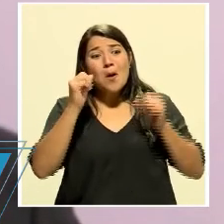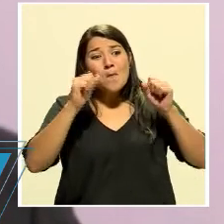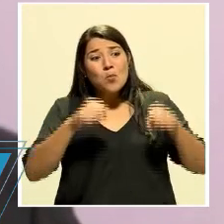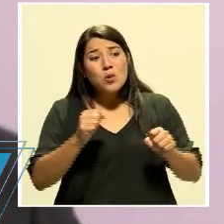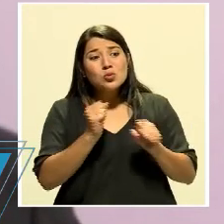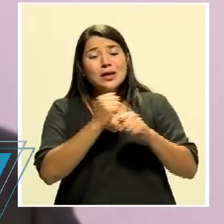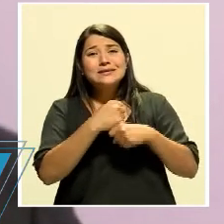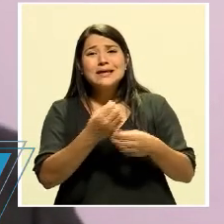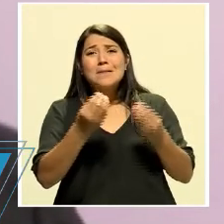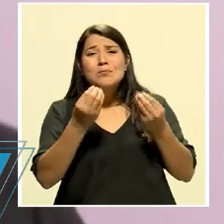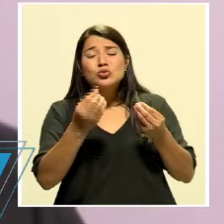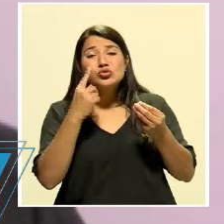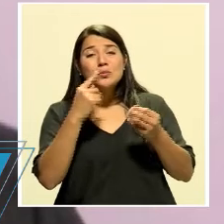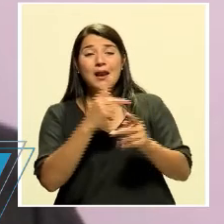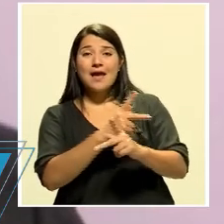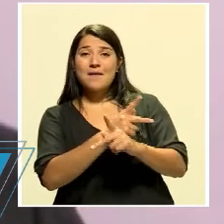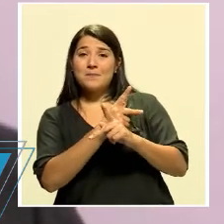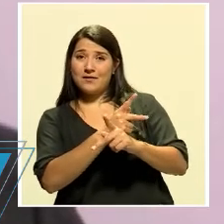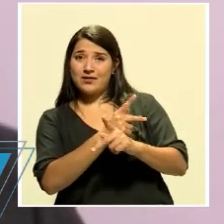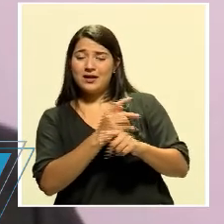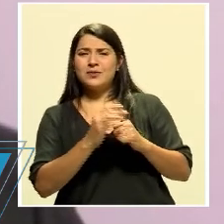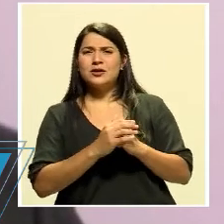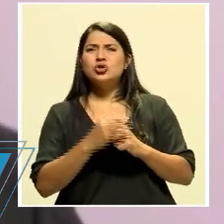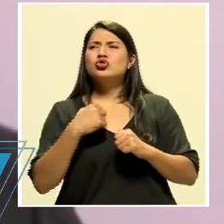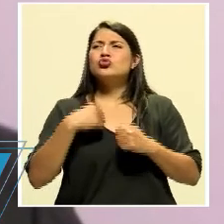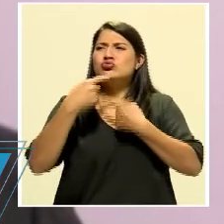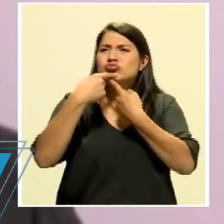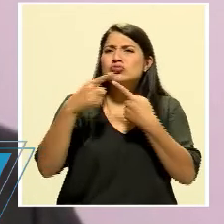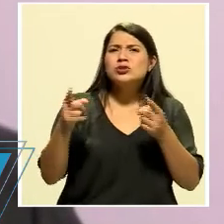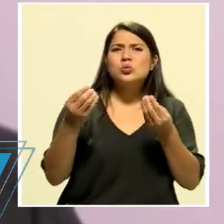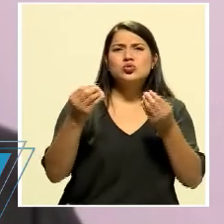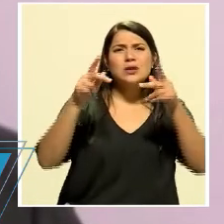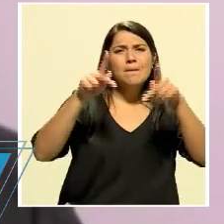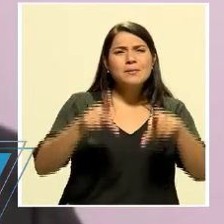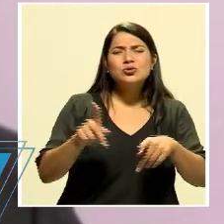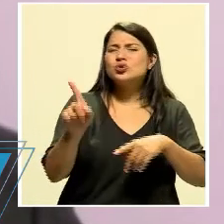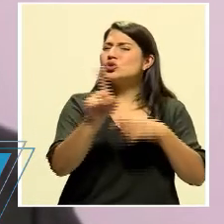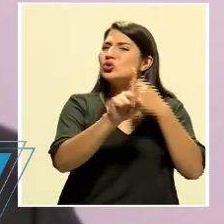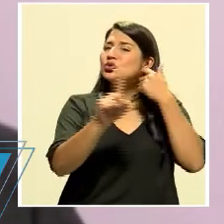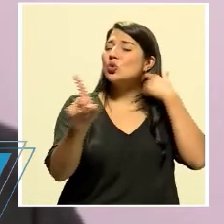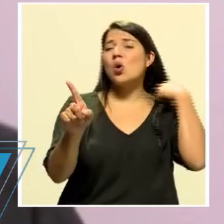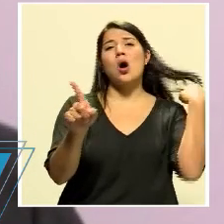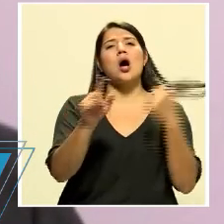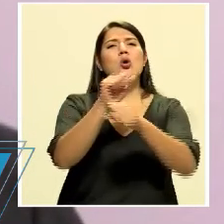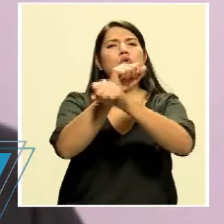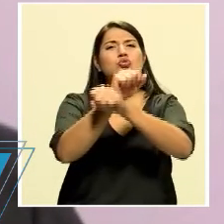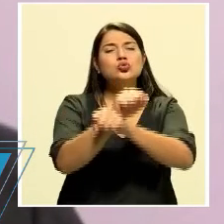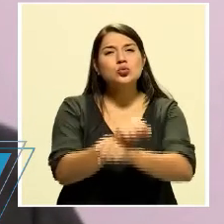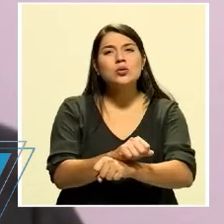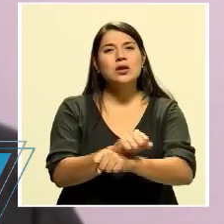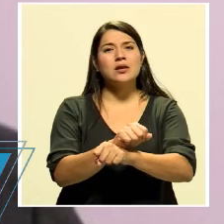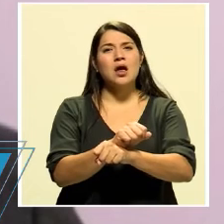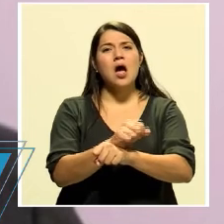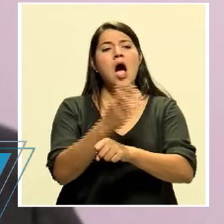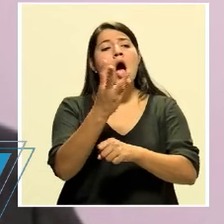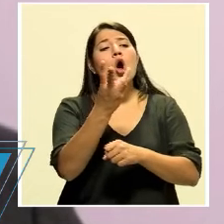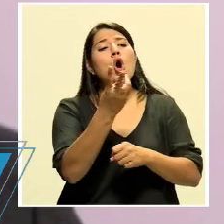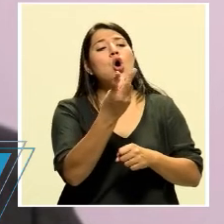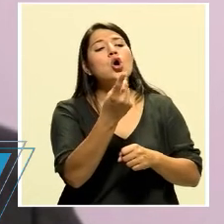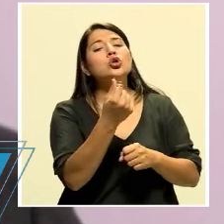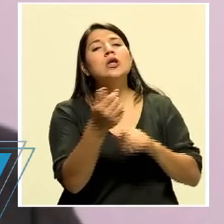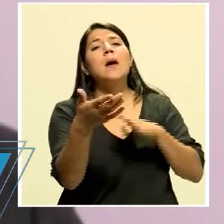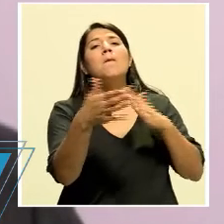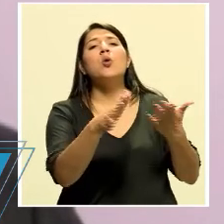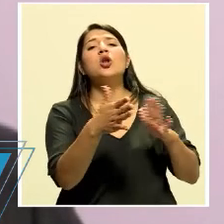punto de vista preventivo y yo le he dicho mucho a la población, no nos acostumbremos a contar los muertos, a ver